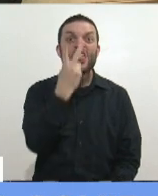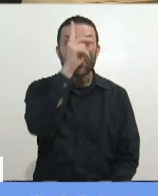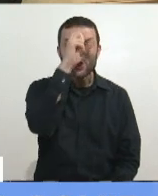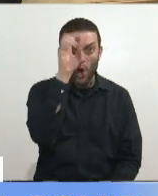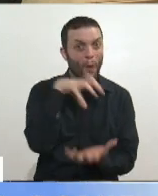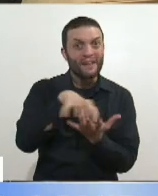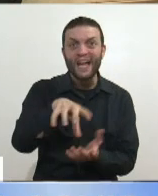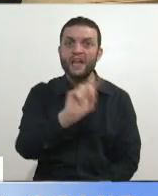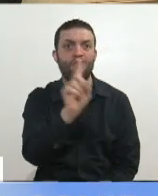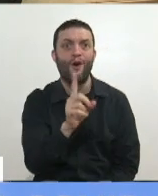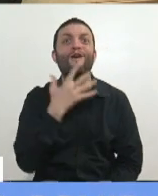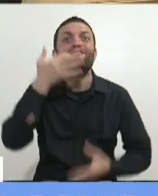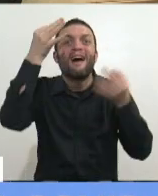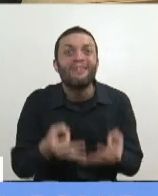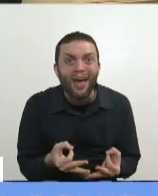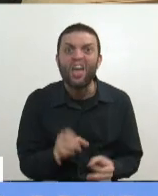Ningun gas.